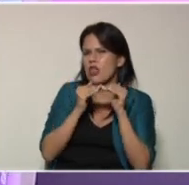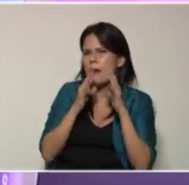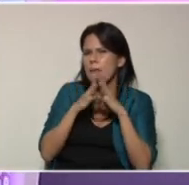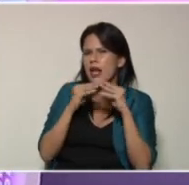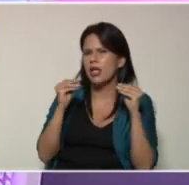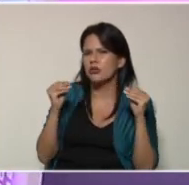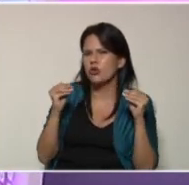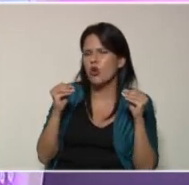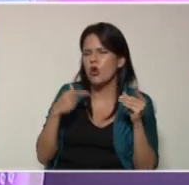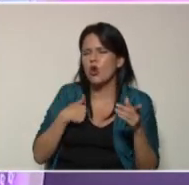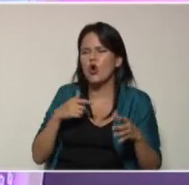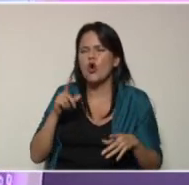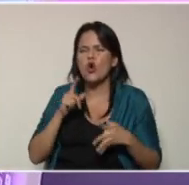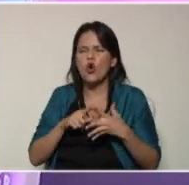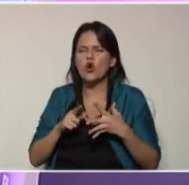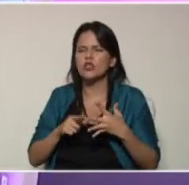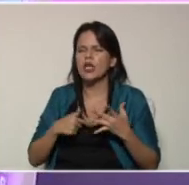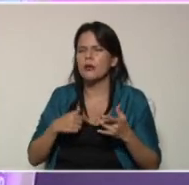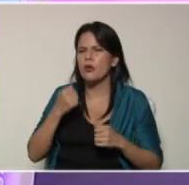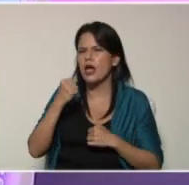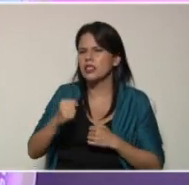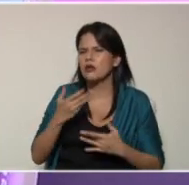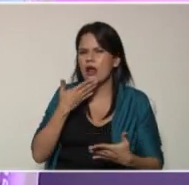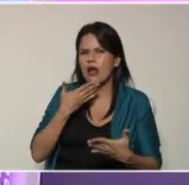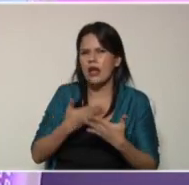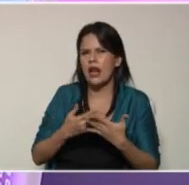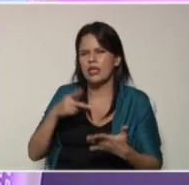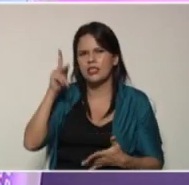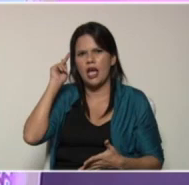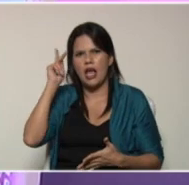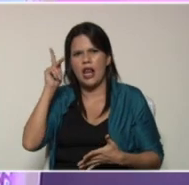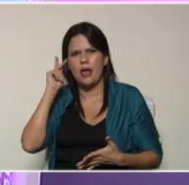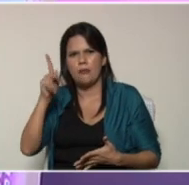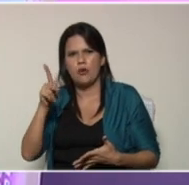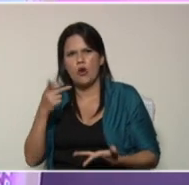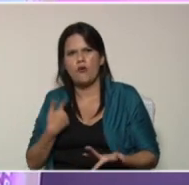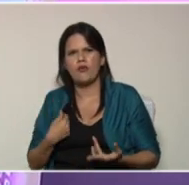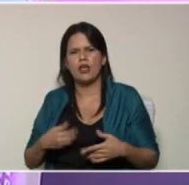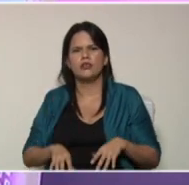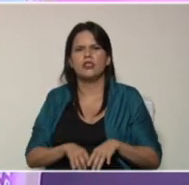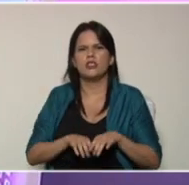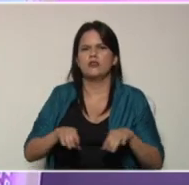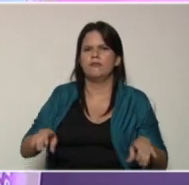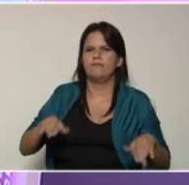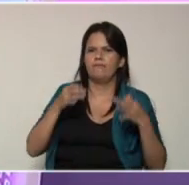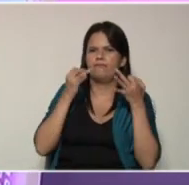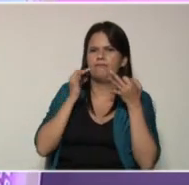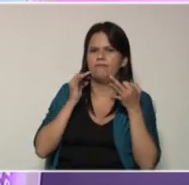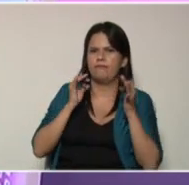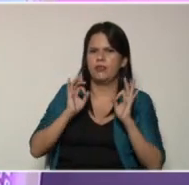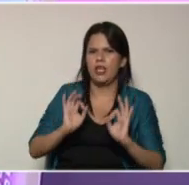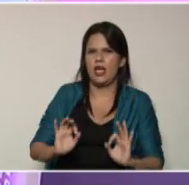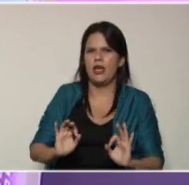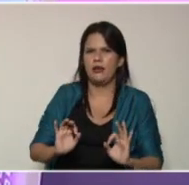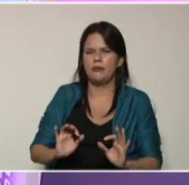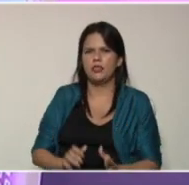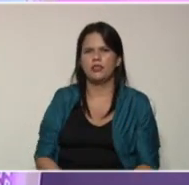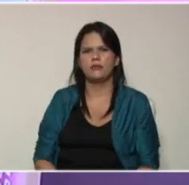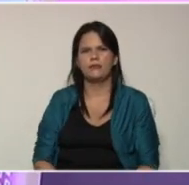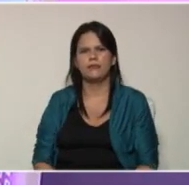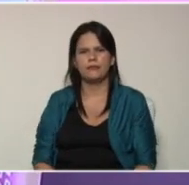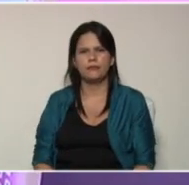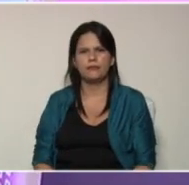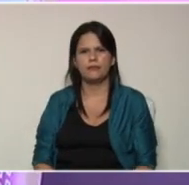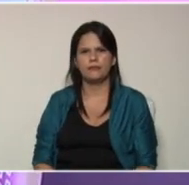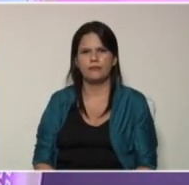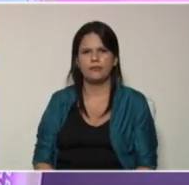aspecto que se puede garantizar gracias a la profesora eliceti de gubella que nos va a estar esperando para darnos la modalidad de